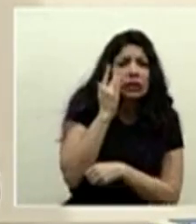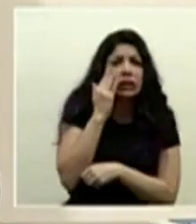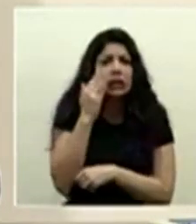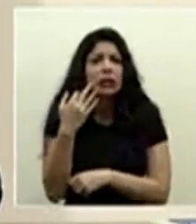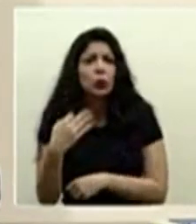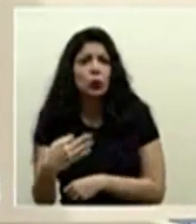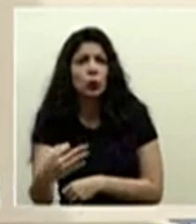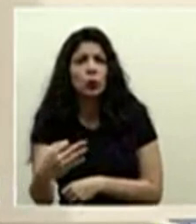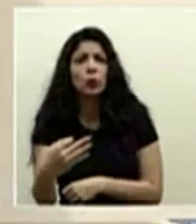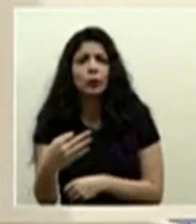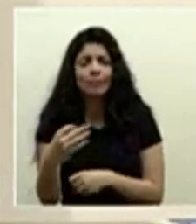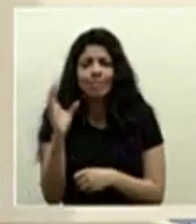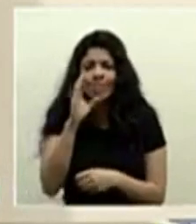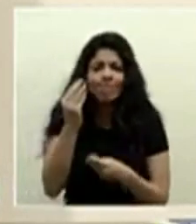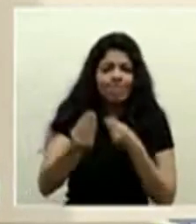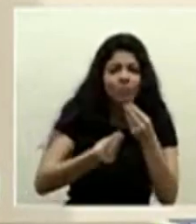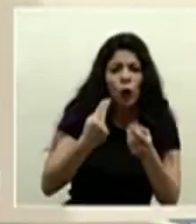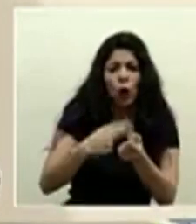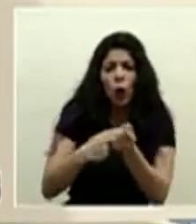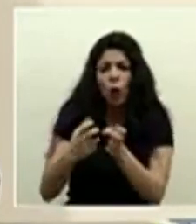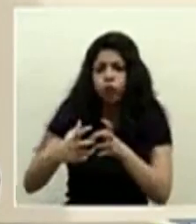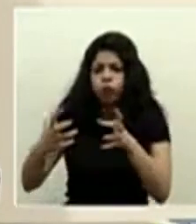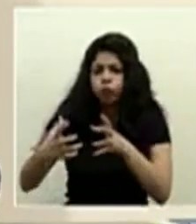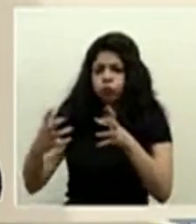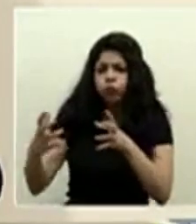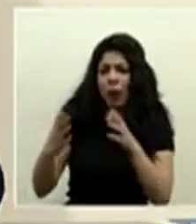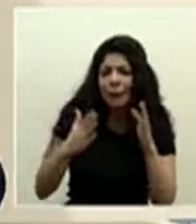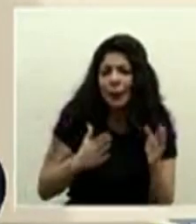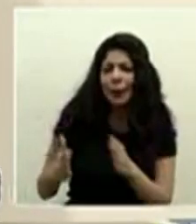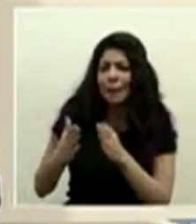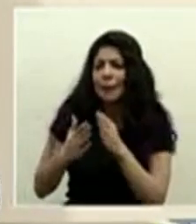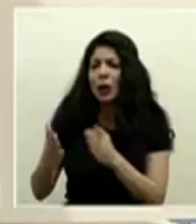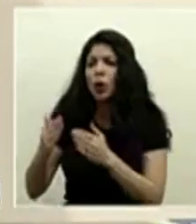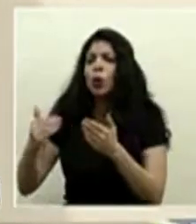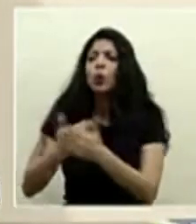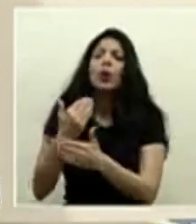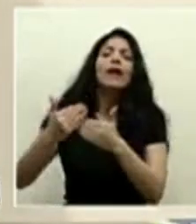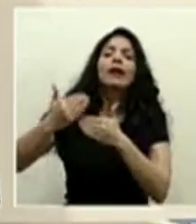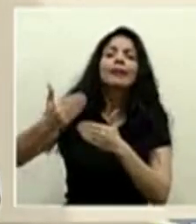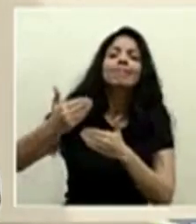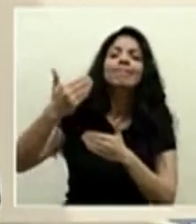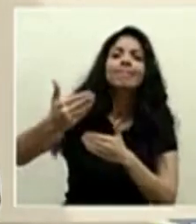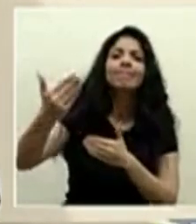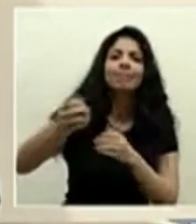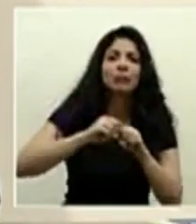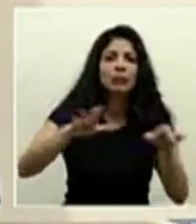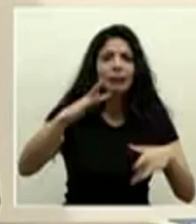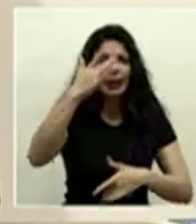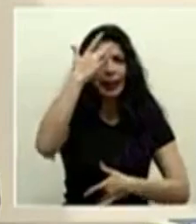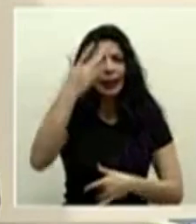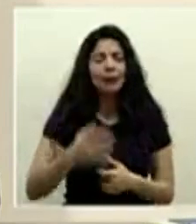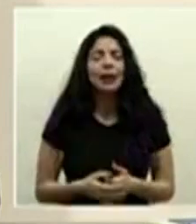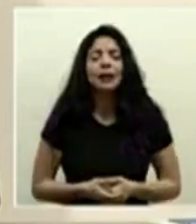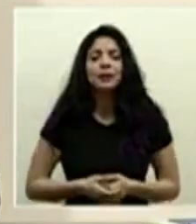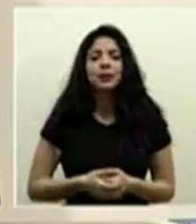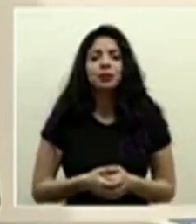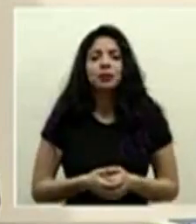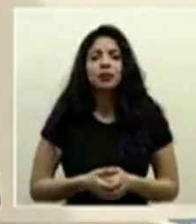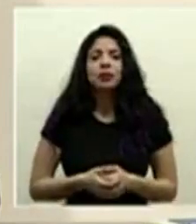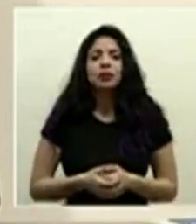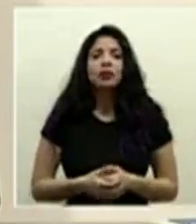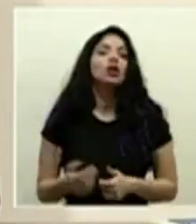ampliando capacidad hospitalaria y preparándonos para nuevas etapas de esta pandemia donde